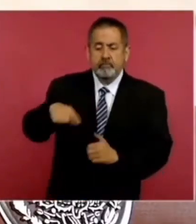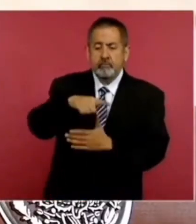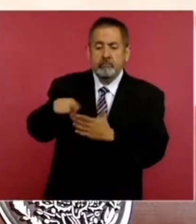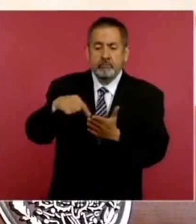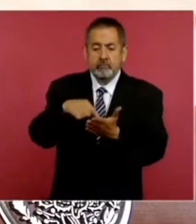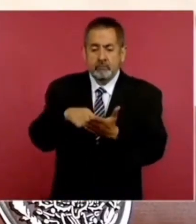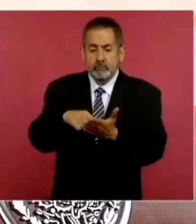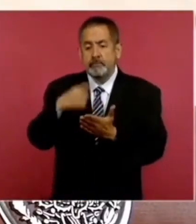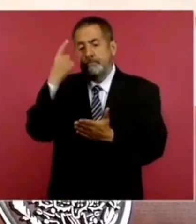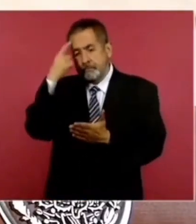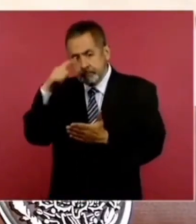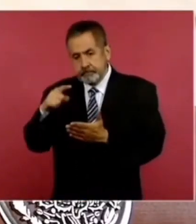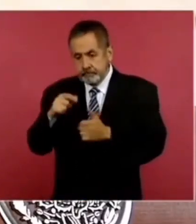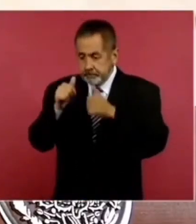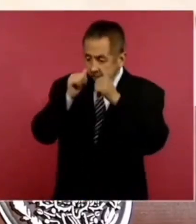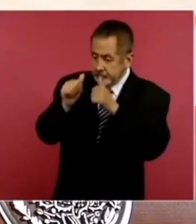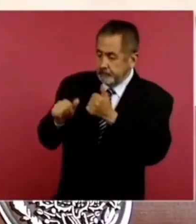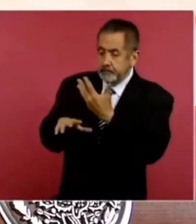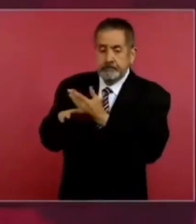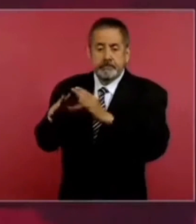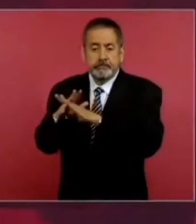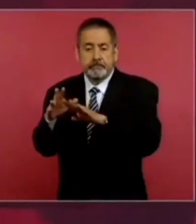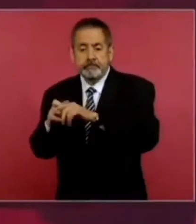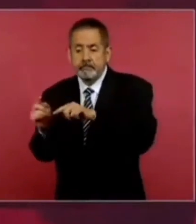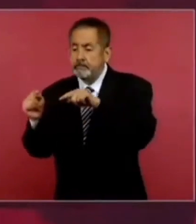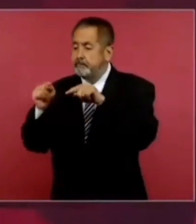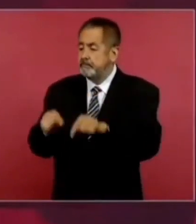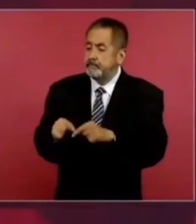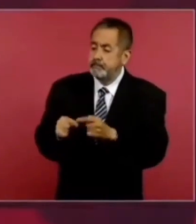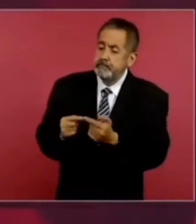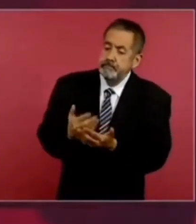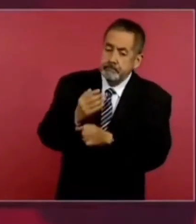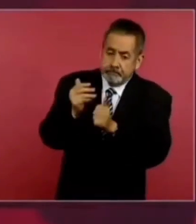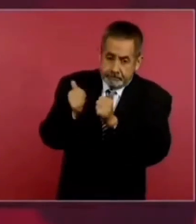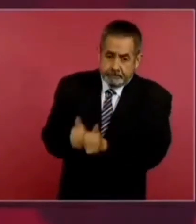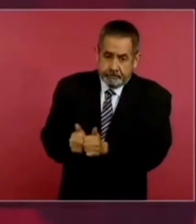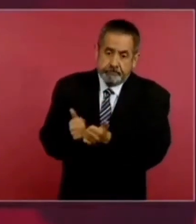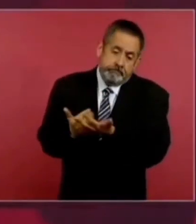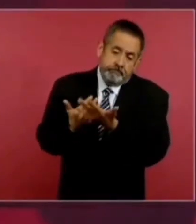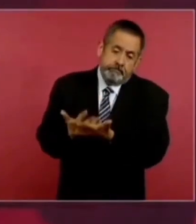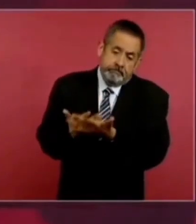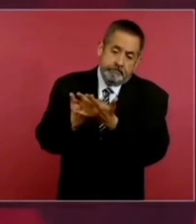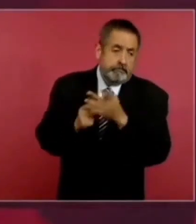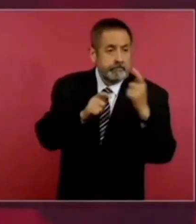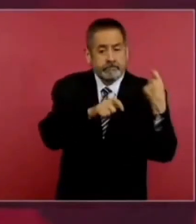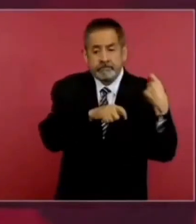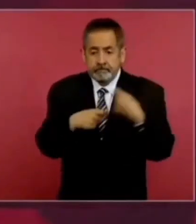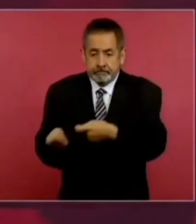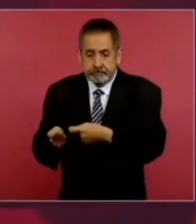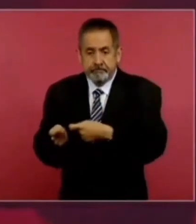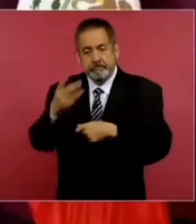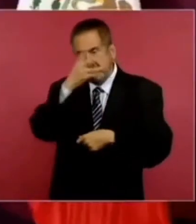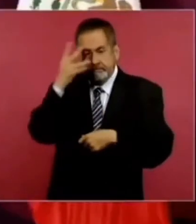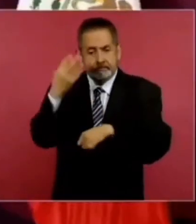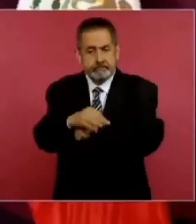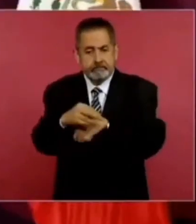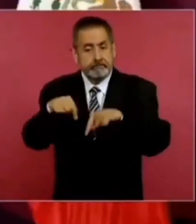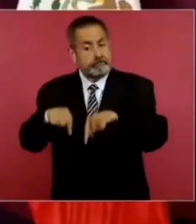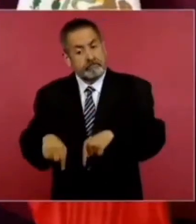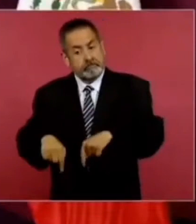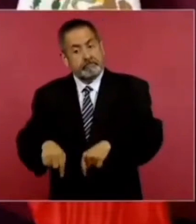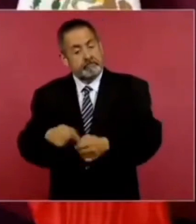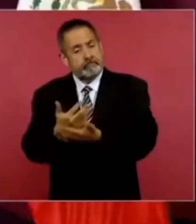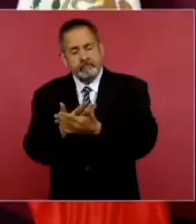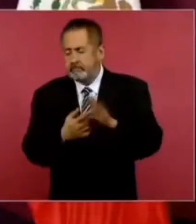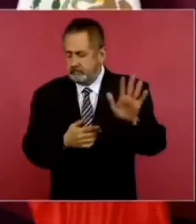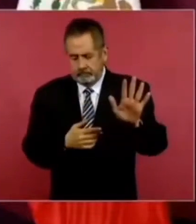en espera de que se les den estas visas temporales. Y